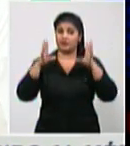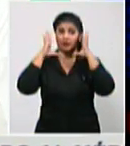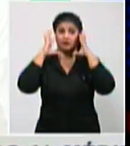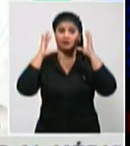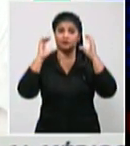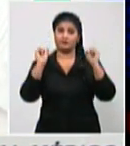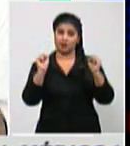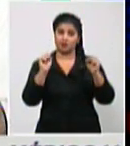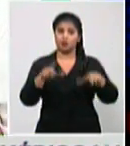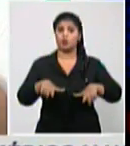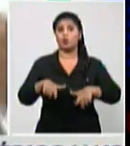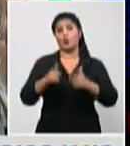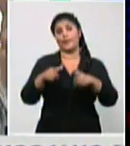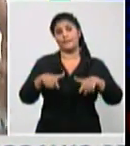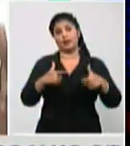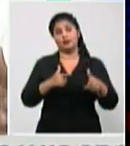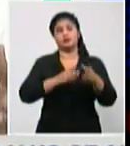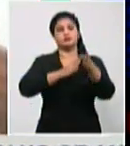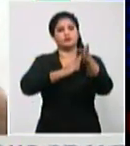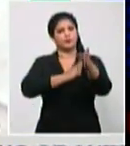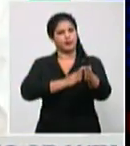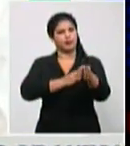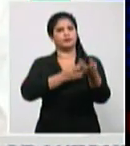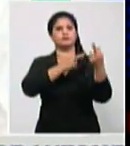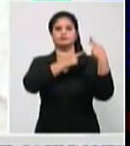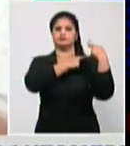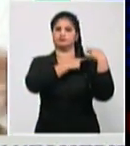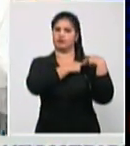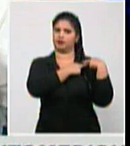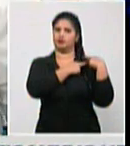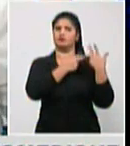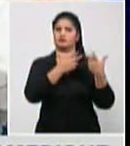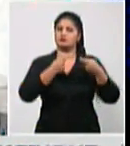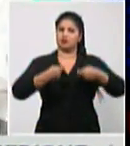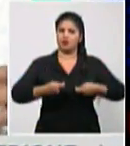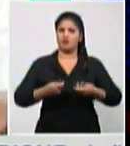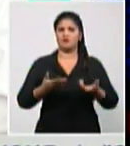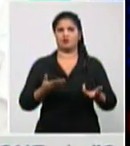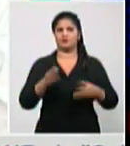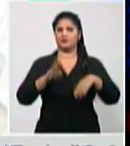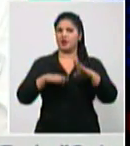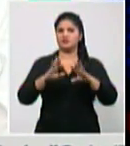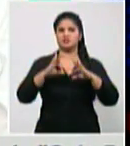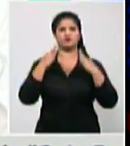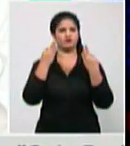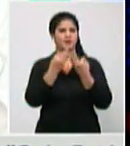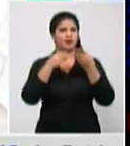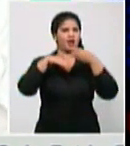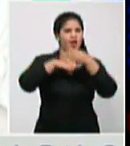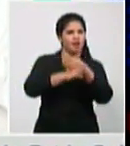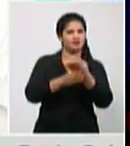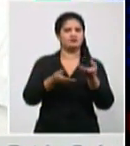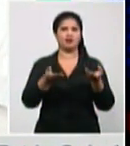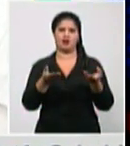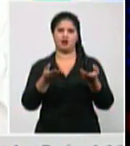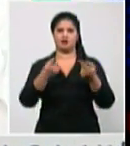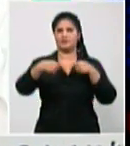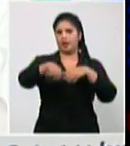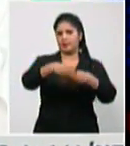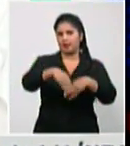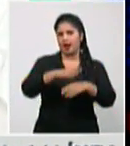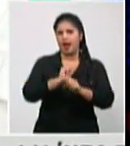como para protegerse lo suficiente viene el familiar que no vemos hace un año y algunos más